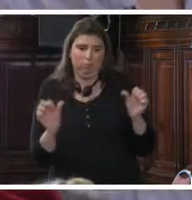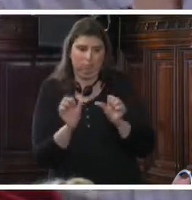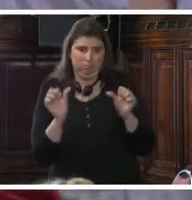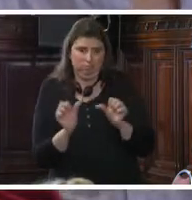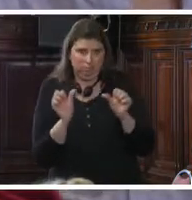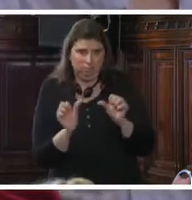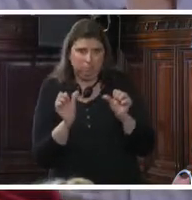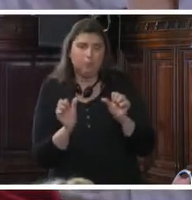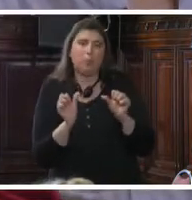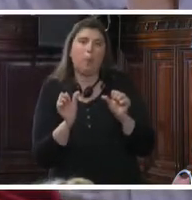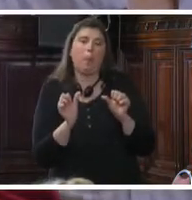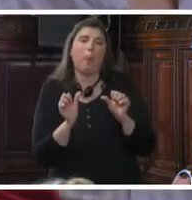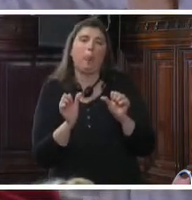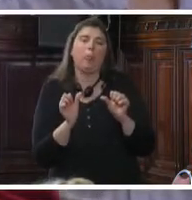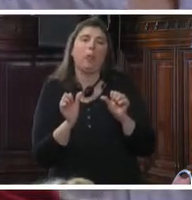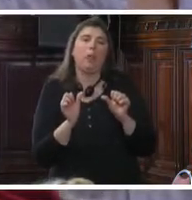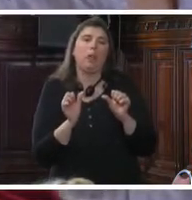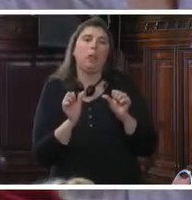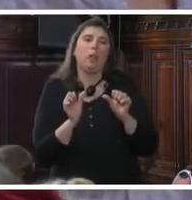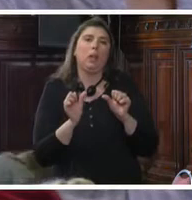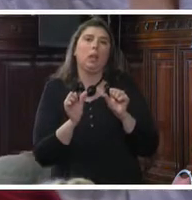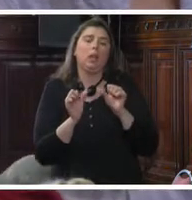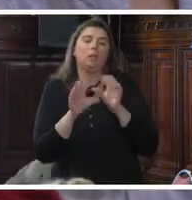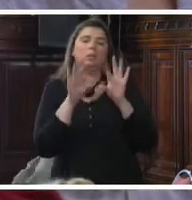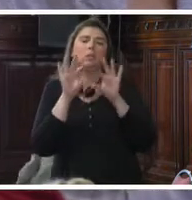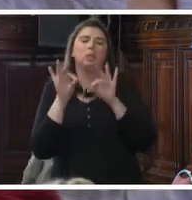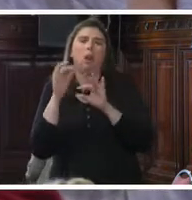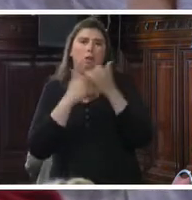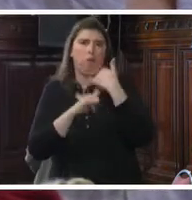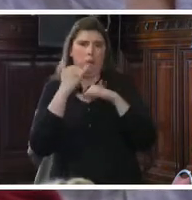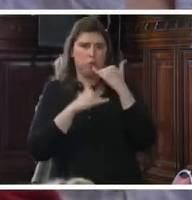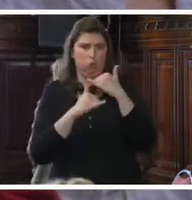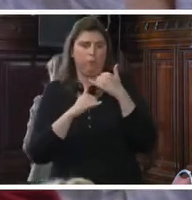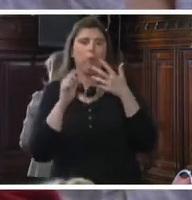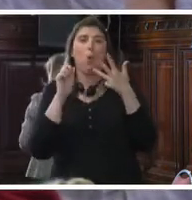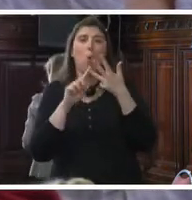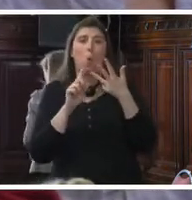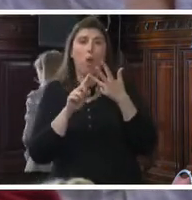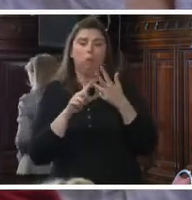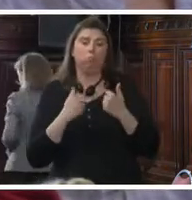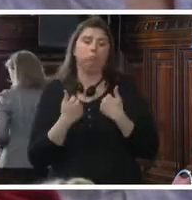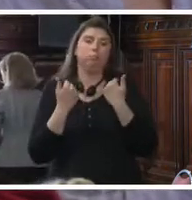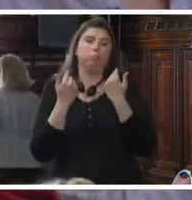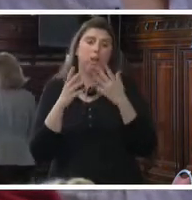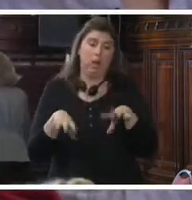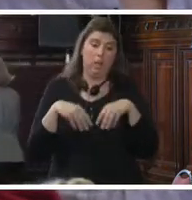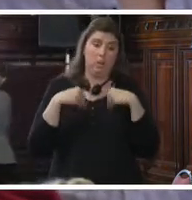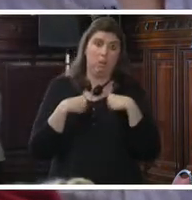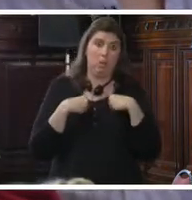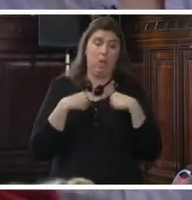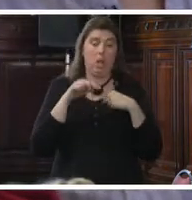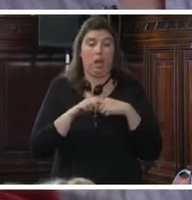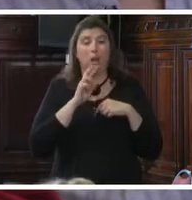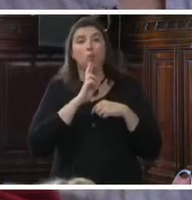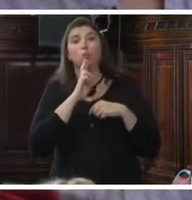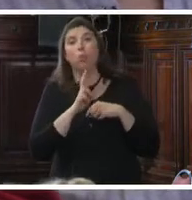selección de la información. Cuatro, darle seguimiento a los resultados de